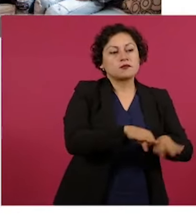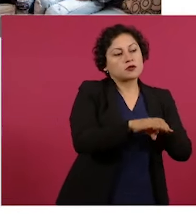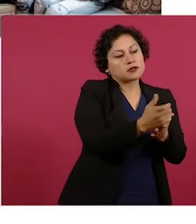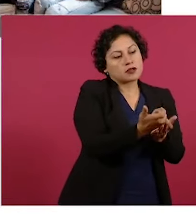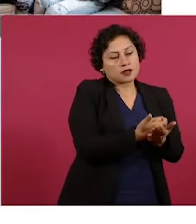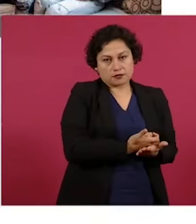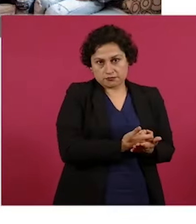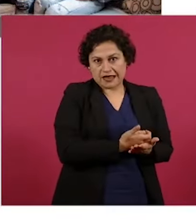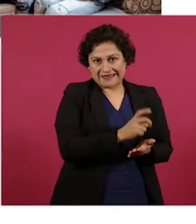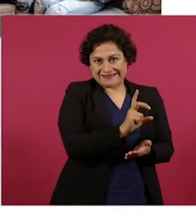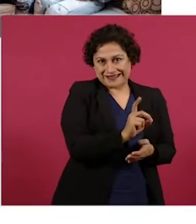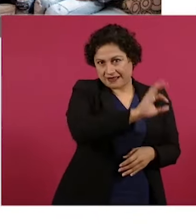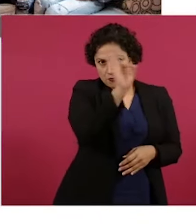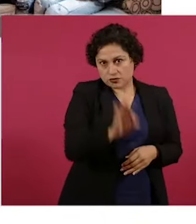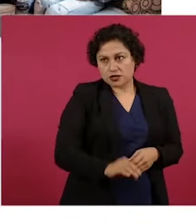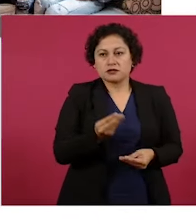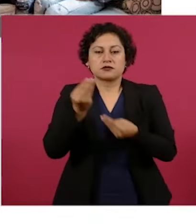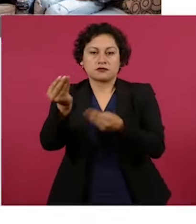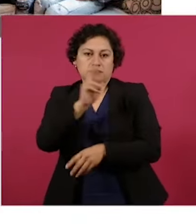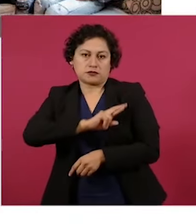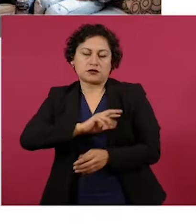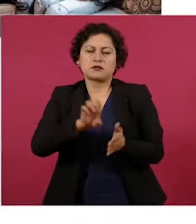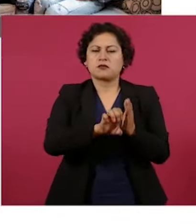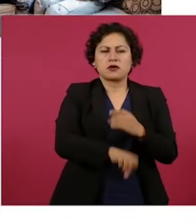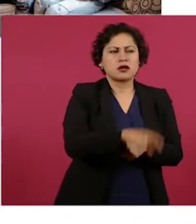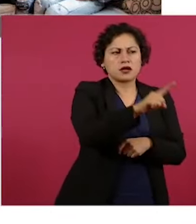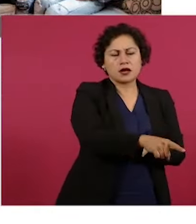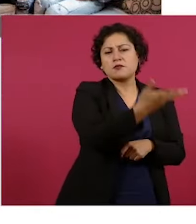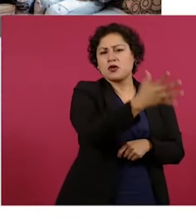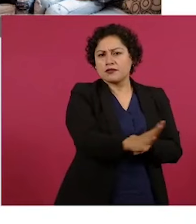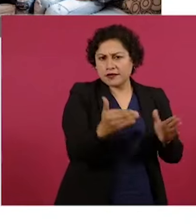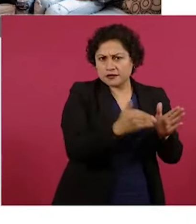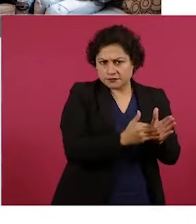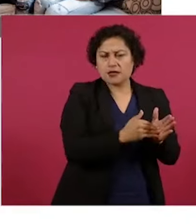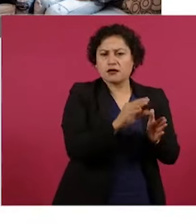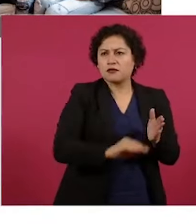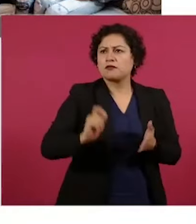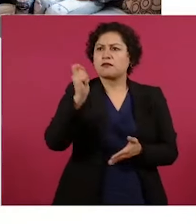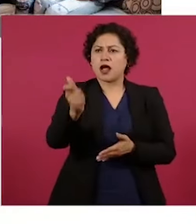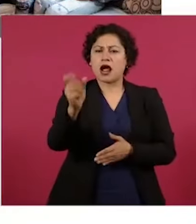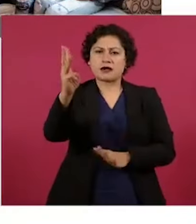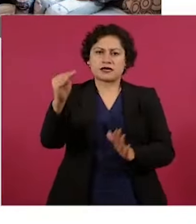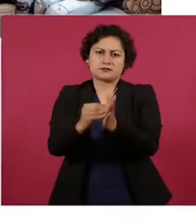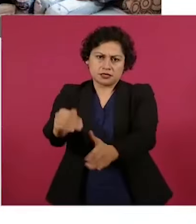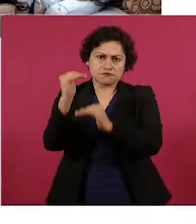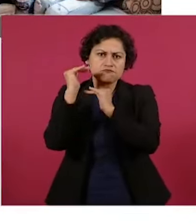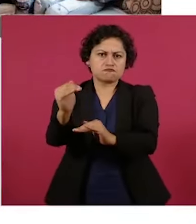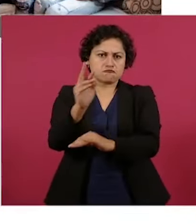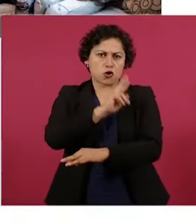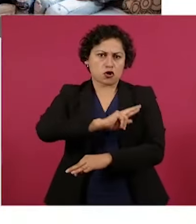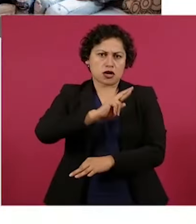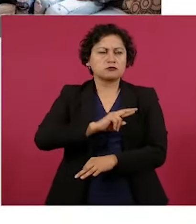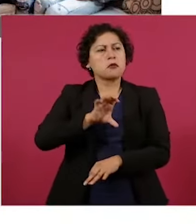si un trabajador gana 10 mil pesos al mes, por ejemplo, su renta no podría ser de más de tres mil pesos, pero con esa renta